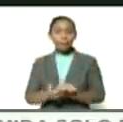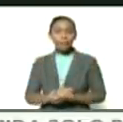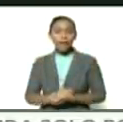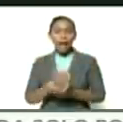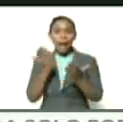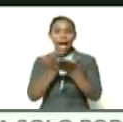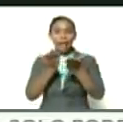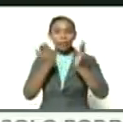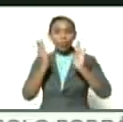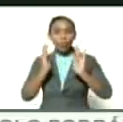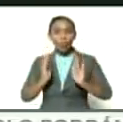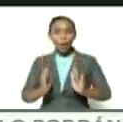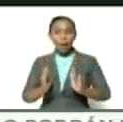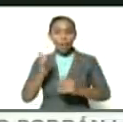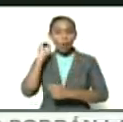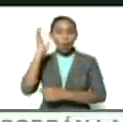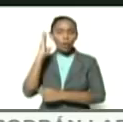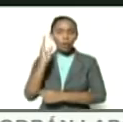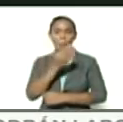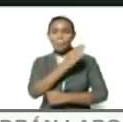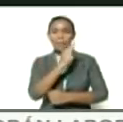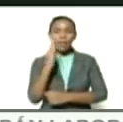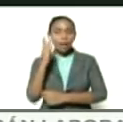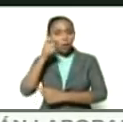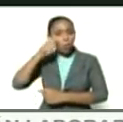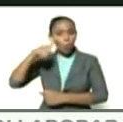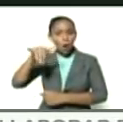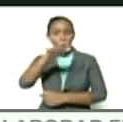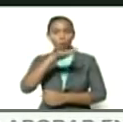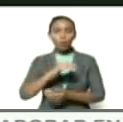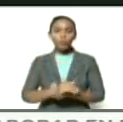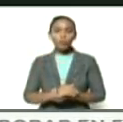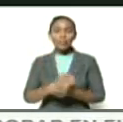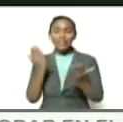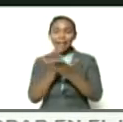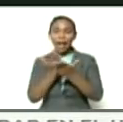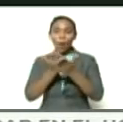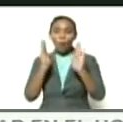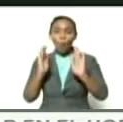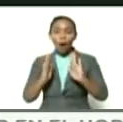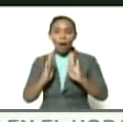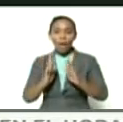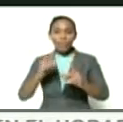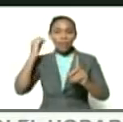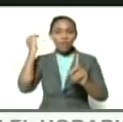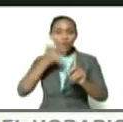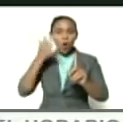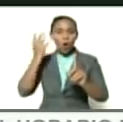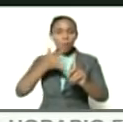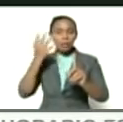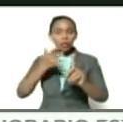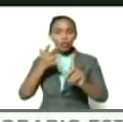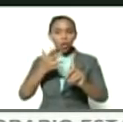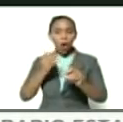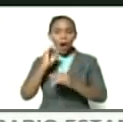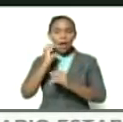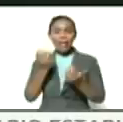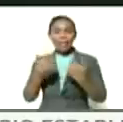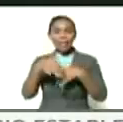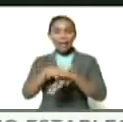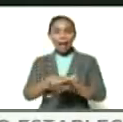escuela de la Congreso Bicentenario de los Pueblos de la escuela de forja formación integral